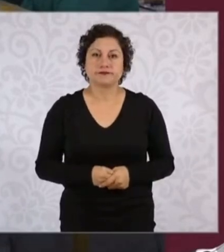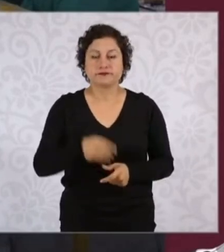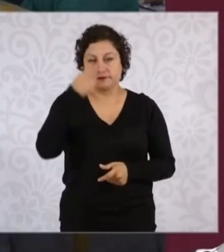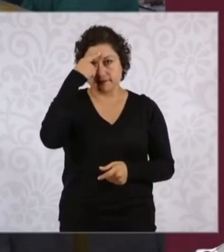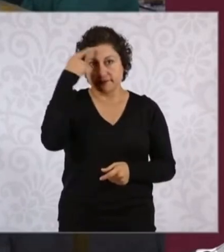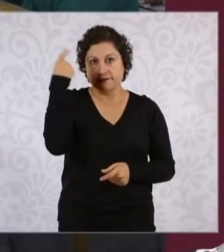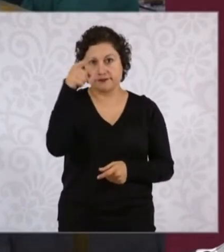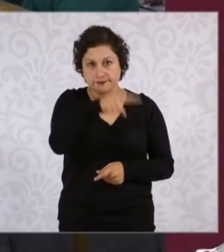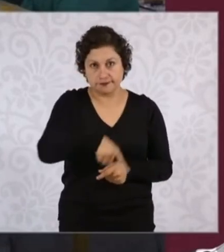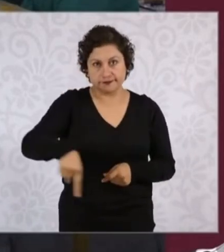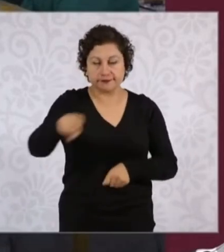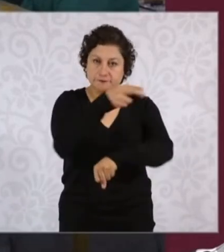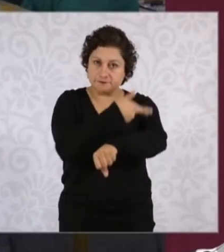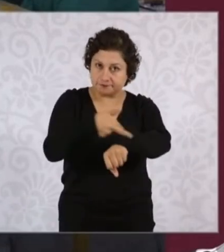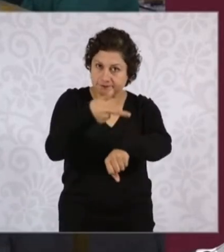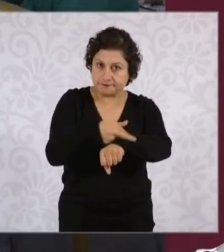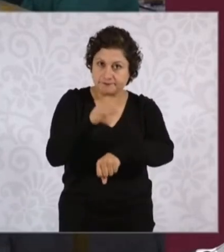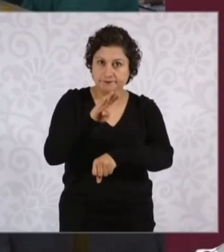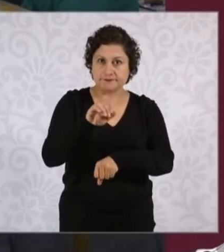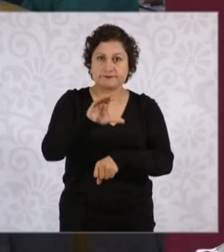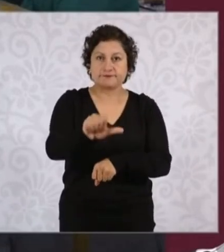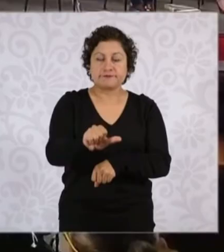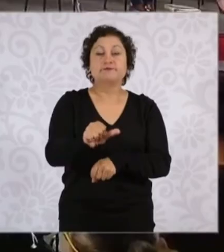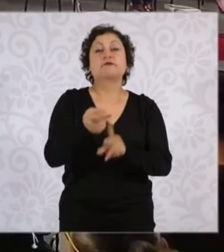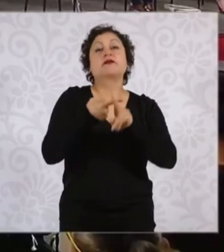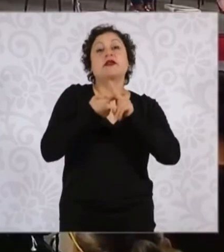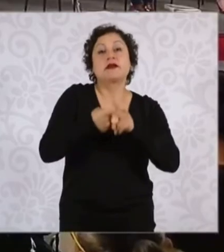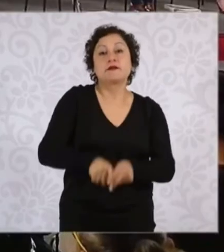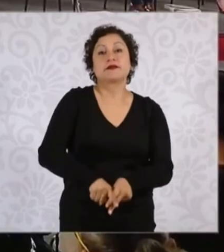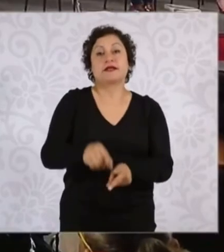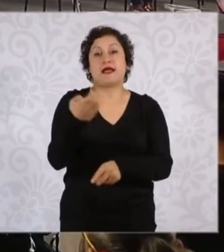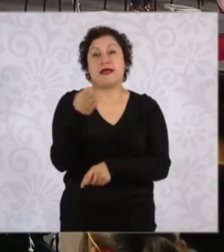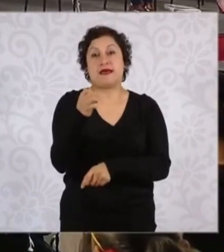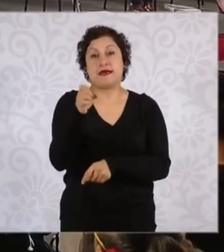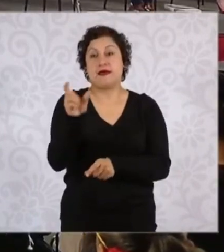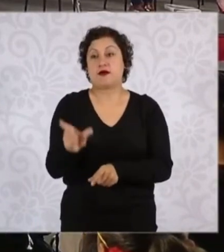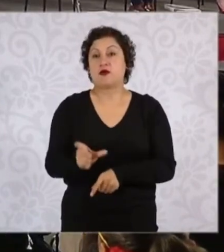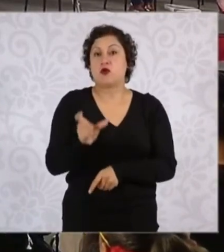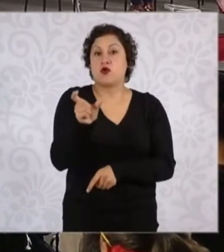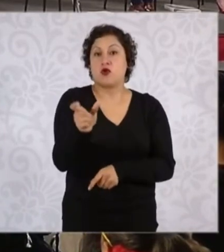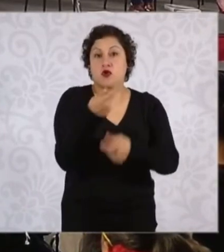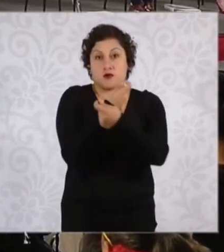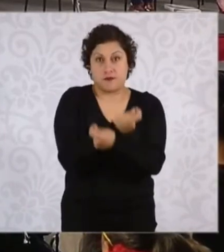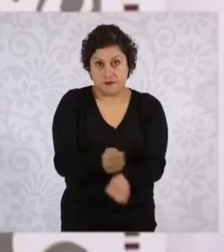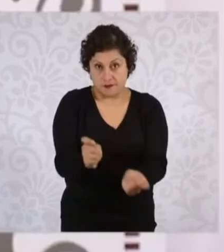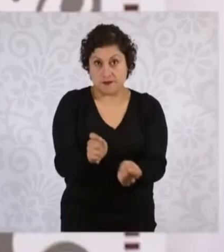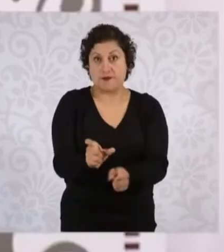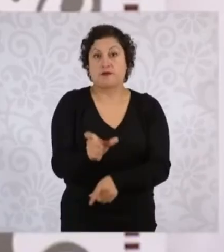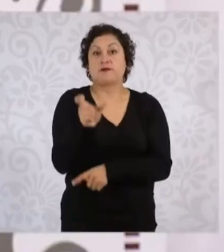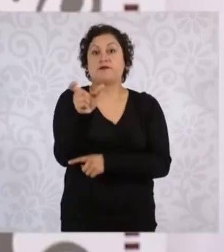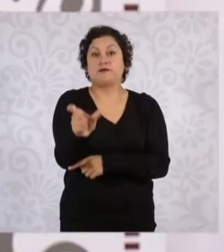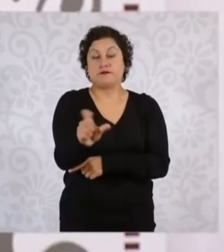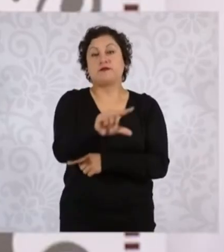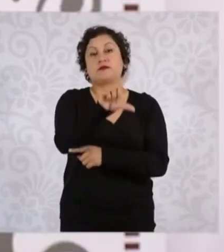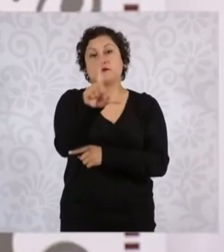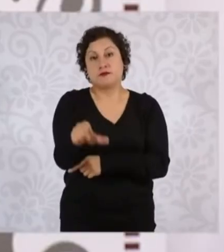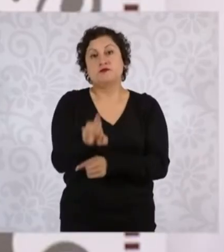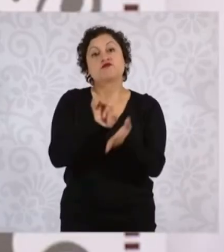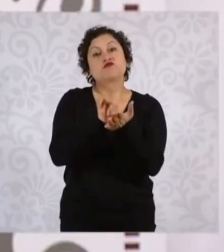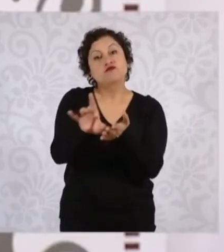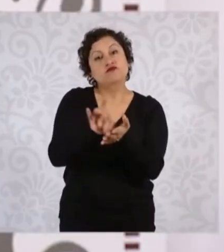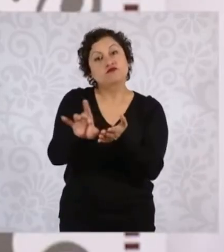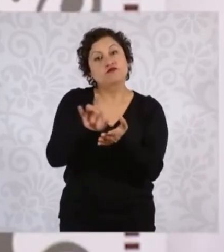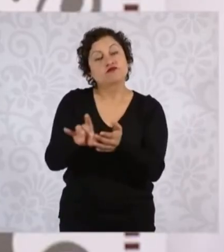puedan a partir de enero recibir su tarjeta y ya empezar a recibir los apoyos.